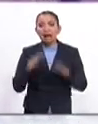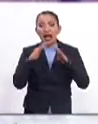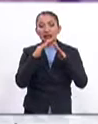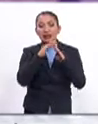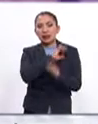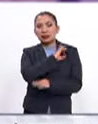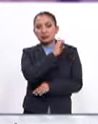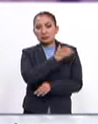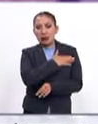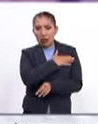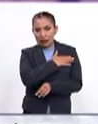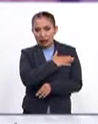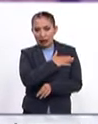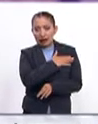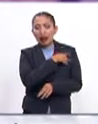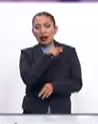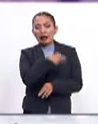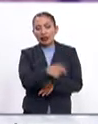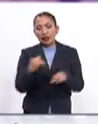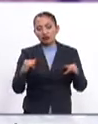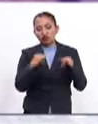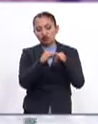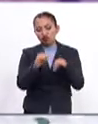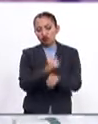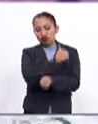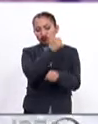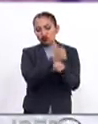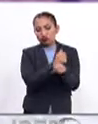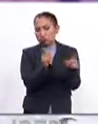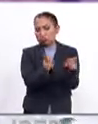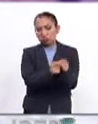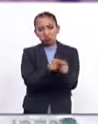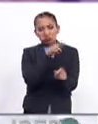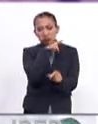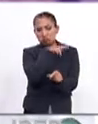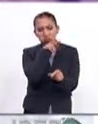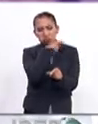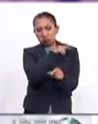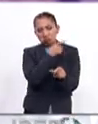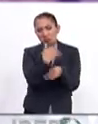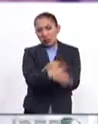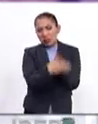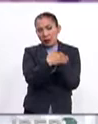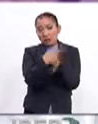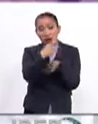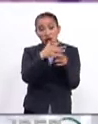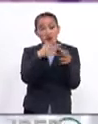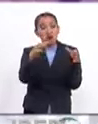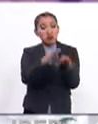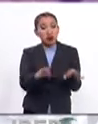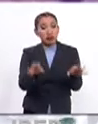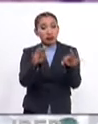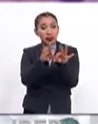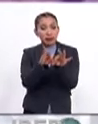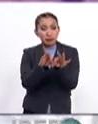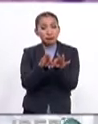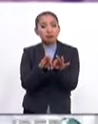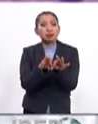Casa de España fue una institución breve, efímera, pero de enorme trascendencia.